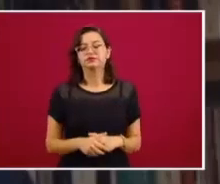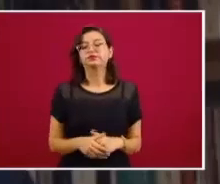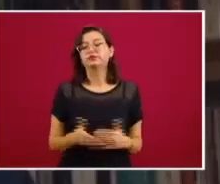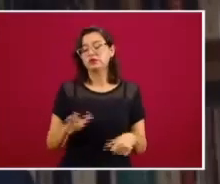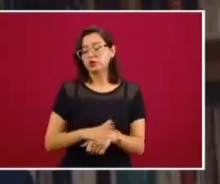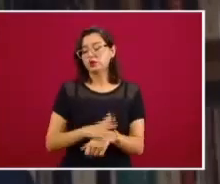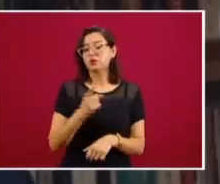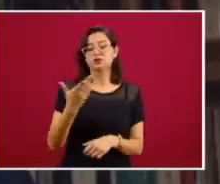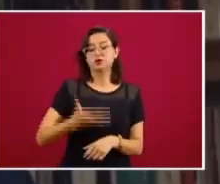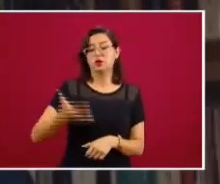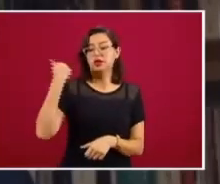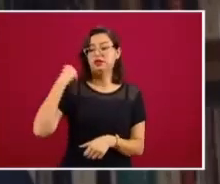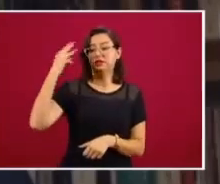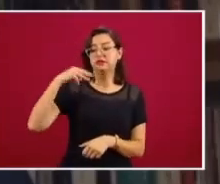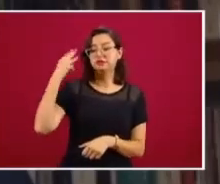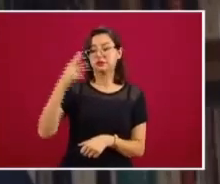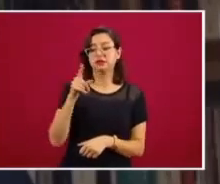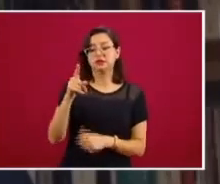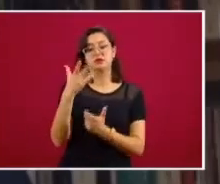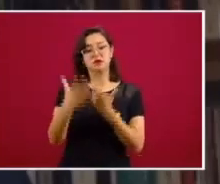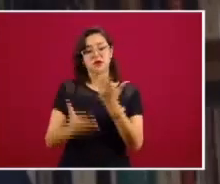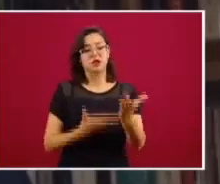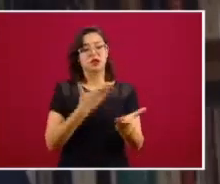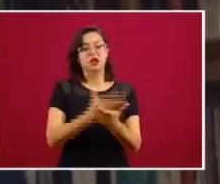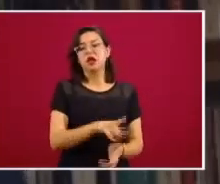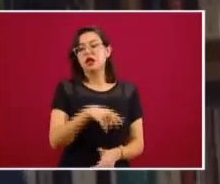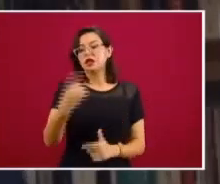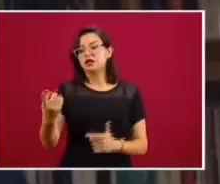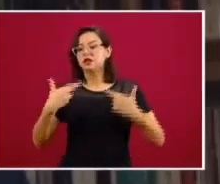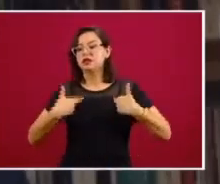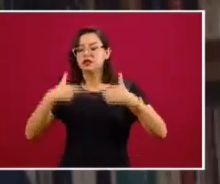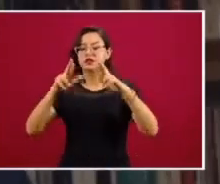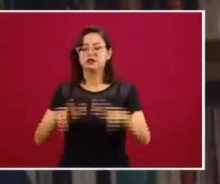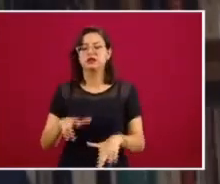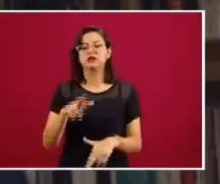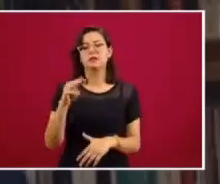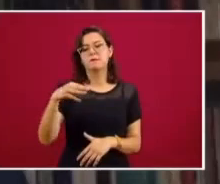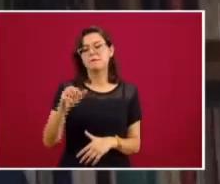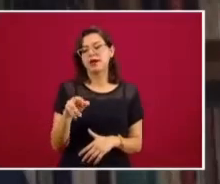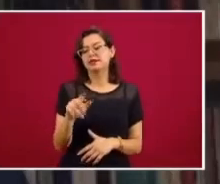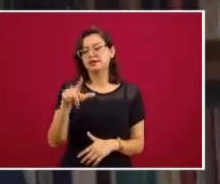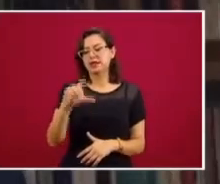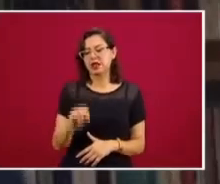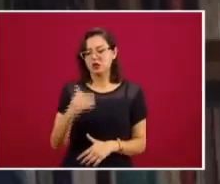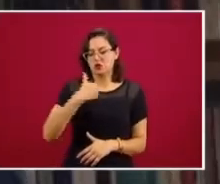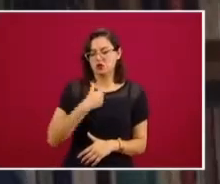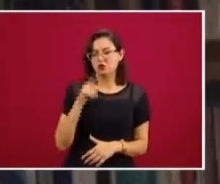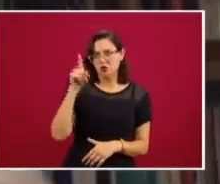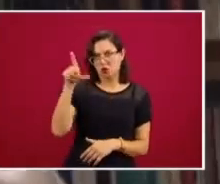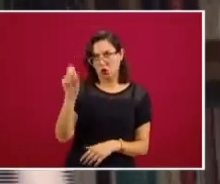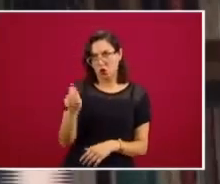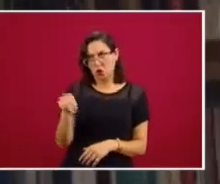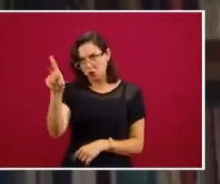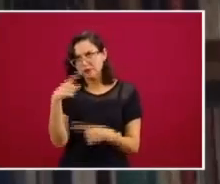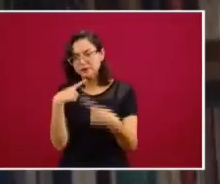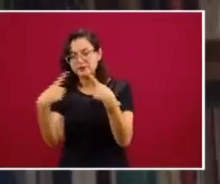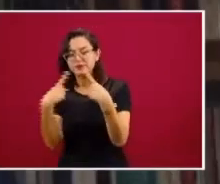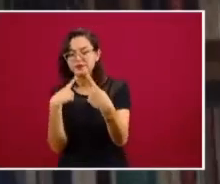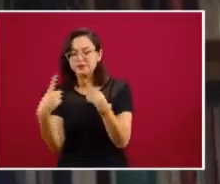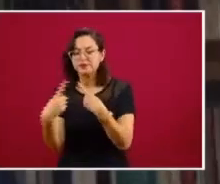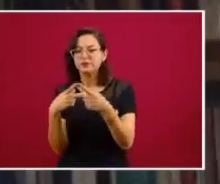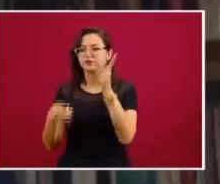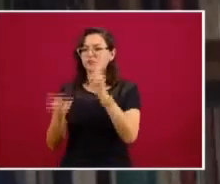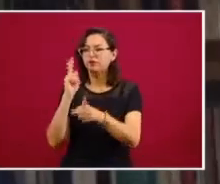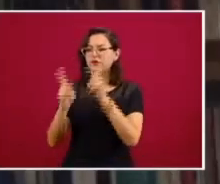marzo, el canciller Marcelo Ebrard y yo conversamos y el secretario me decía, oye, el planteamiento que hizo el